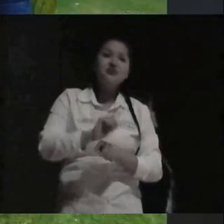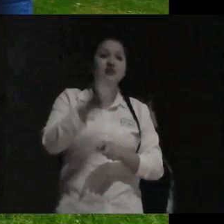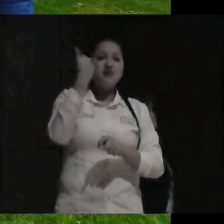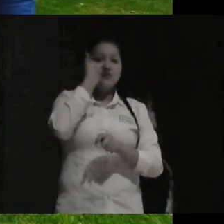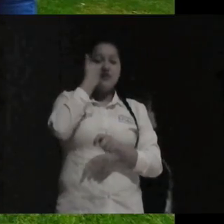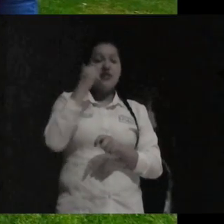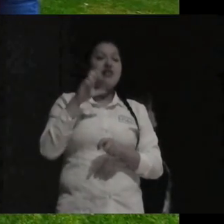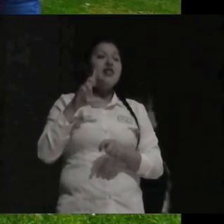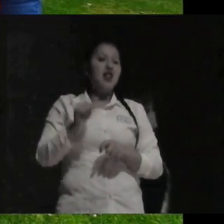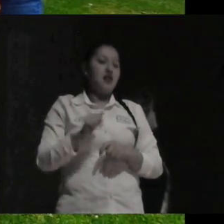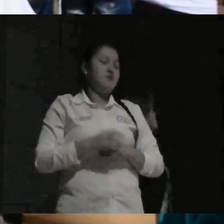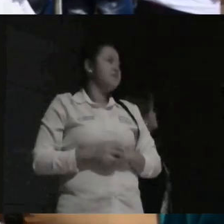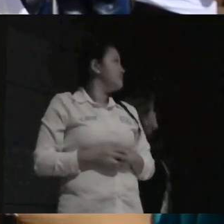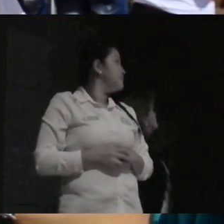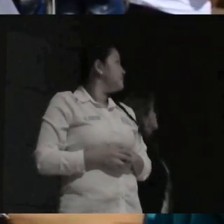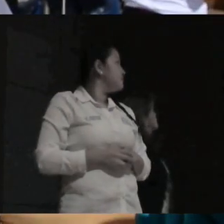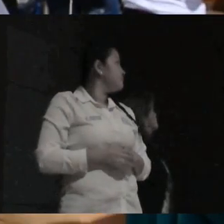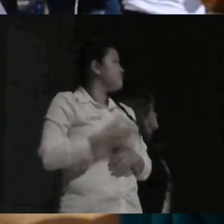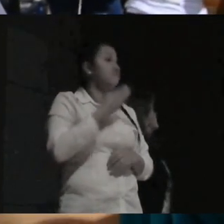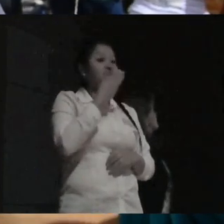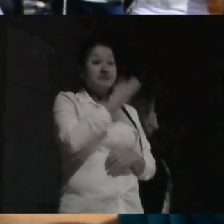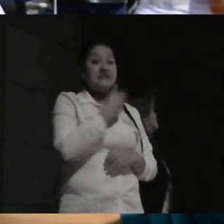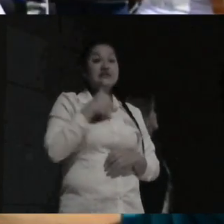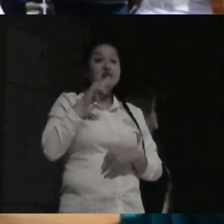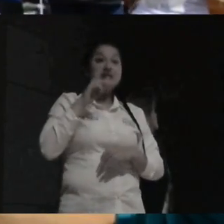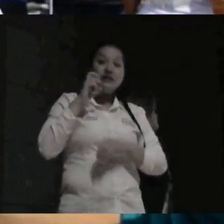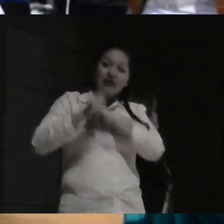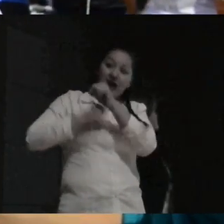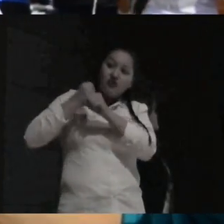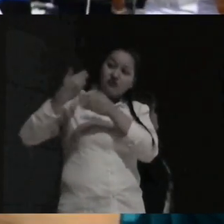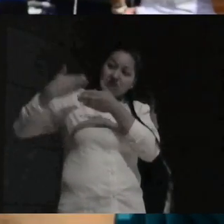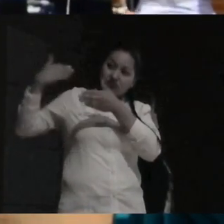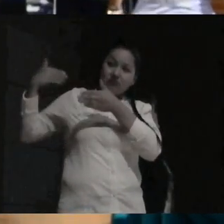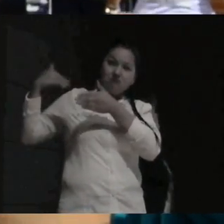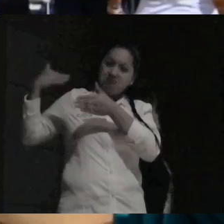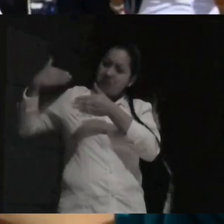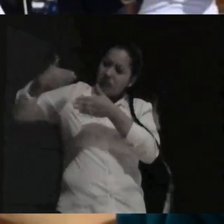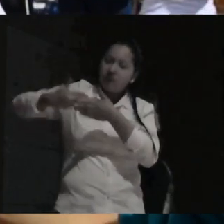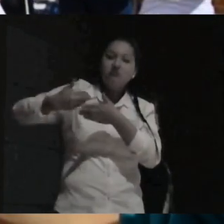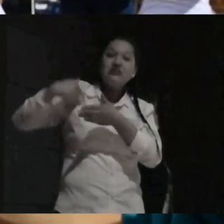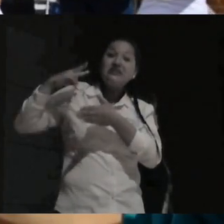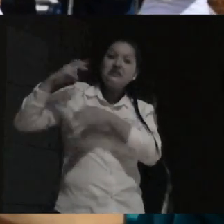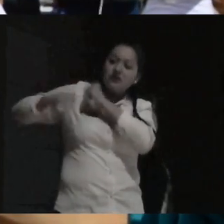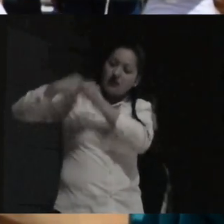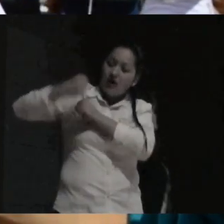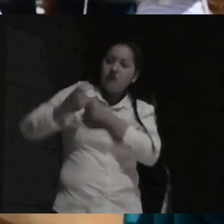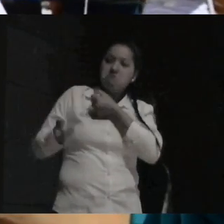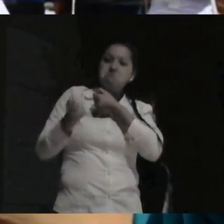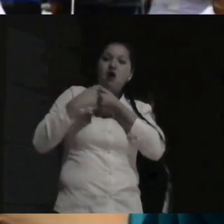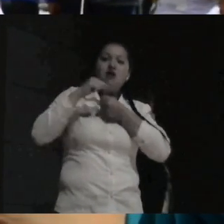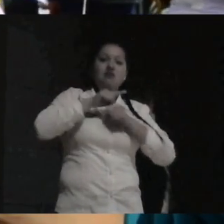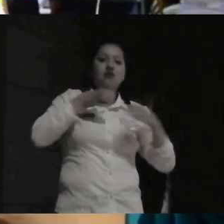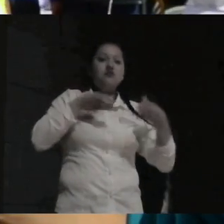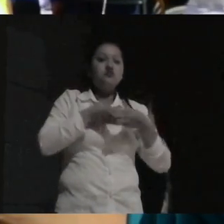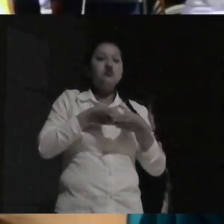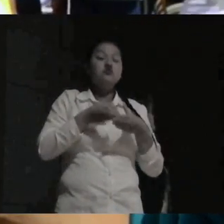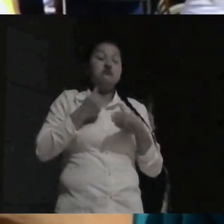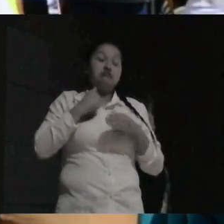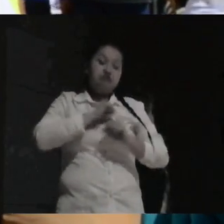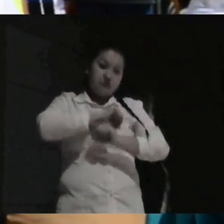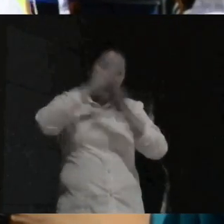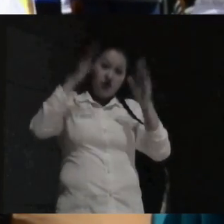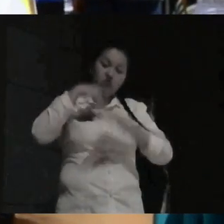Hace 7 años me vinculé a la asociación y obviamente tratamos de darle una manito a toda la gente que